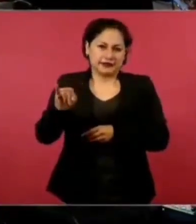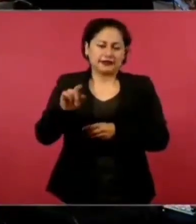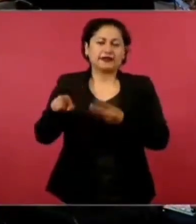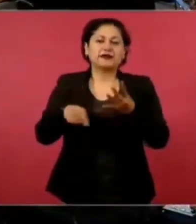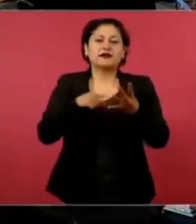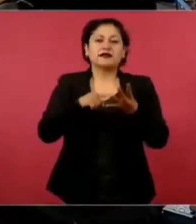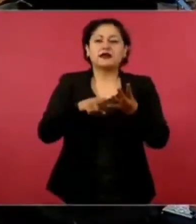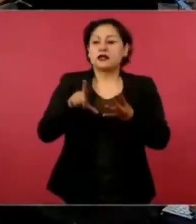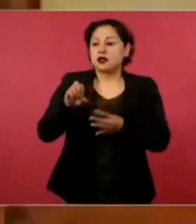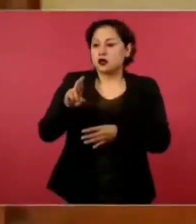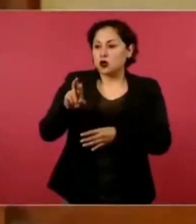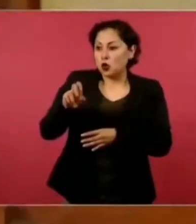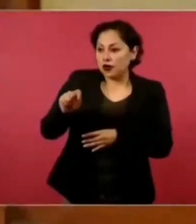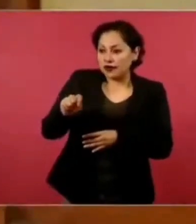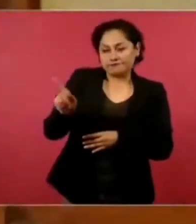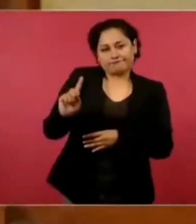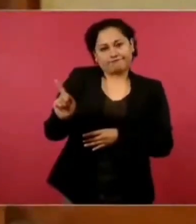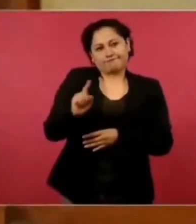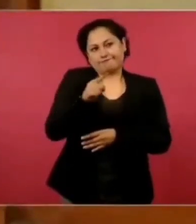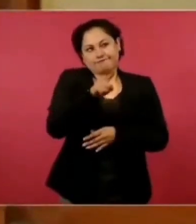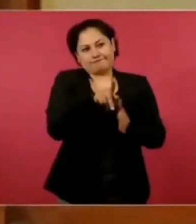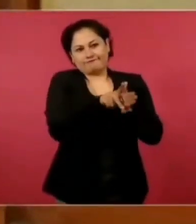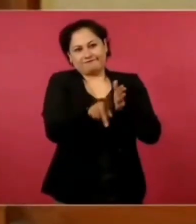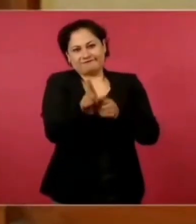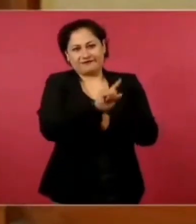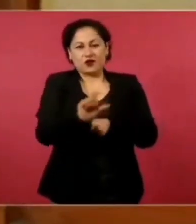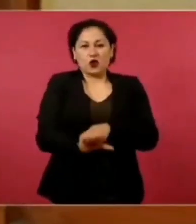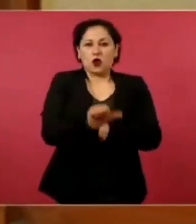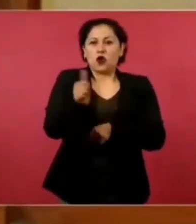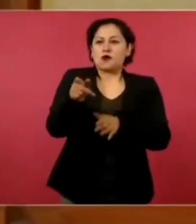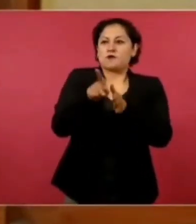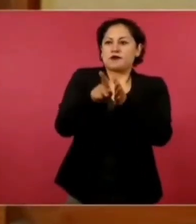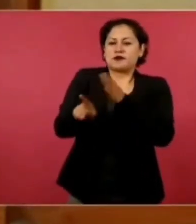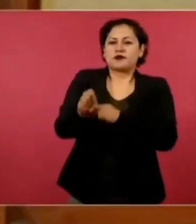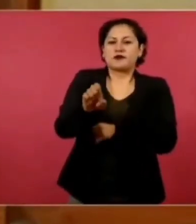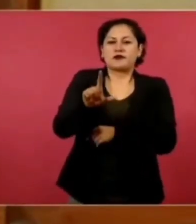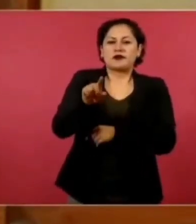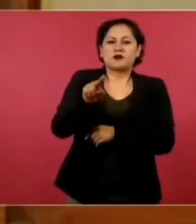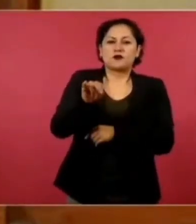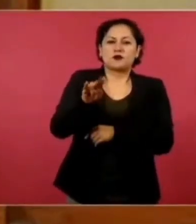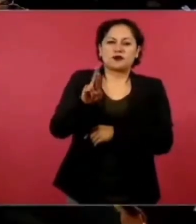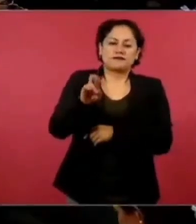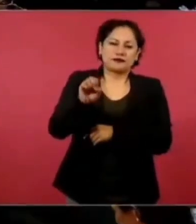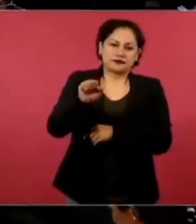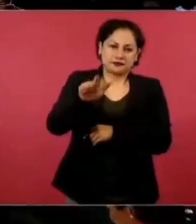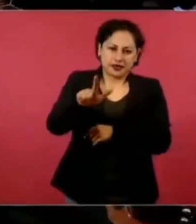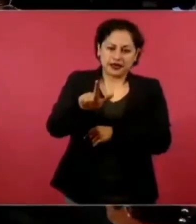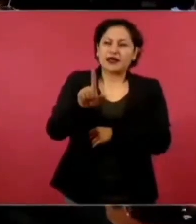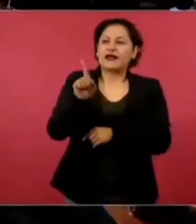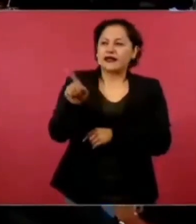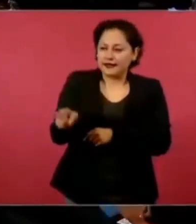Esos son de los expertos del Universal. Jorge Ramos. Jorge Ramos, eso sí.